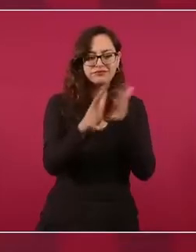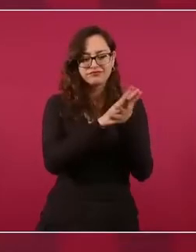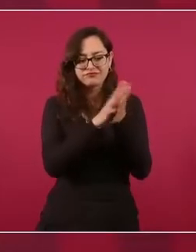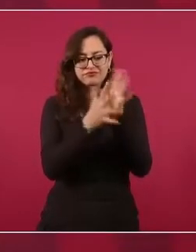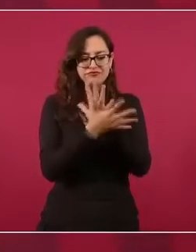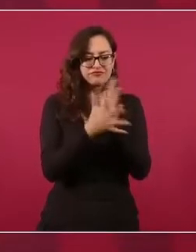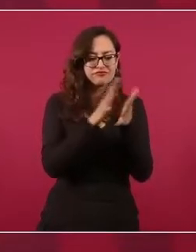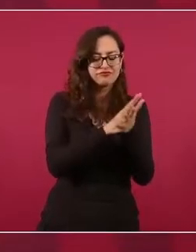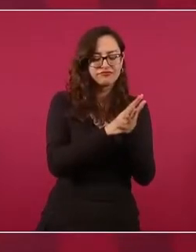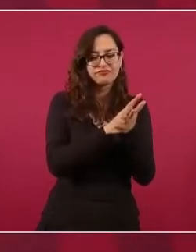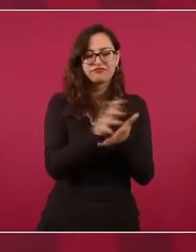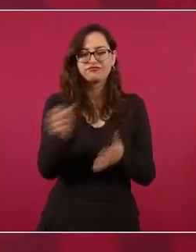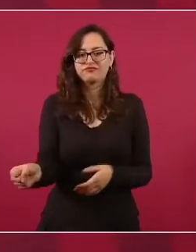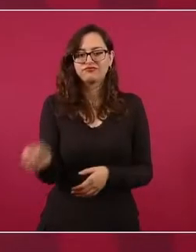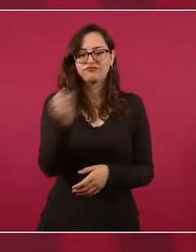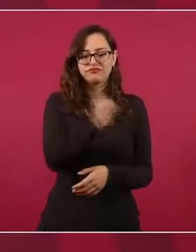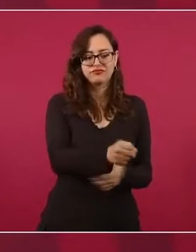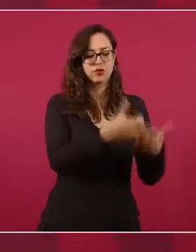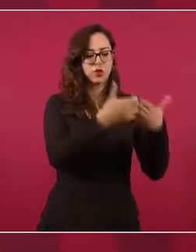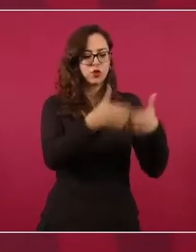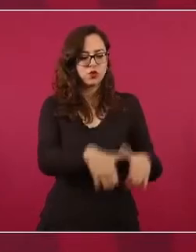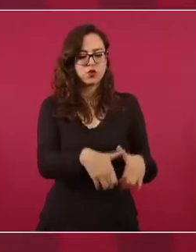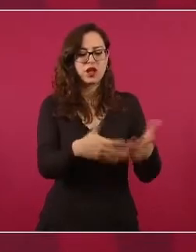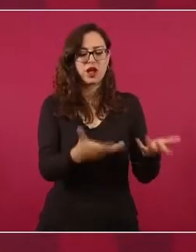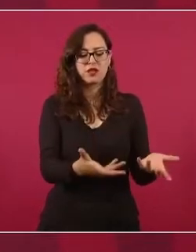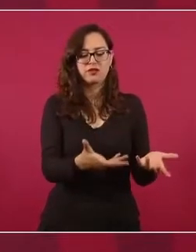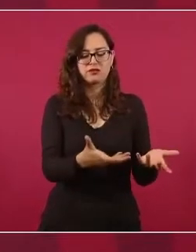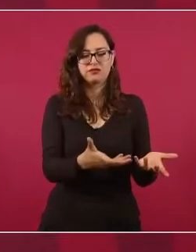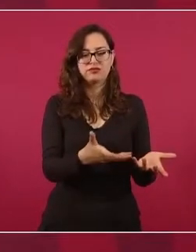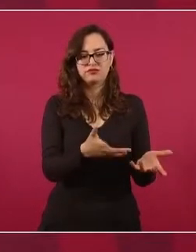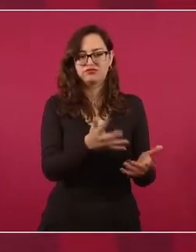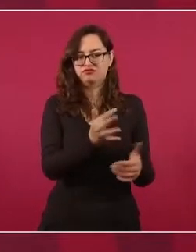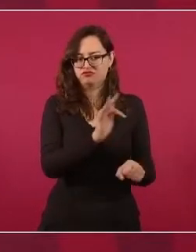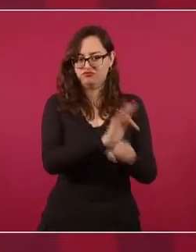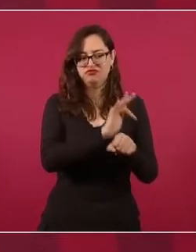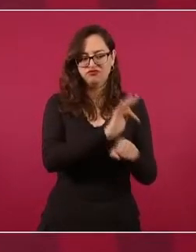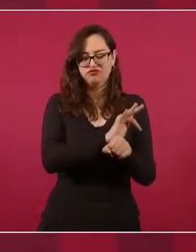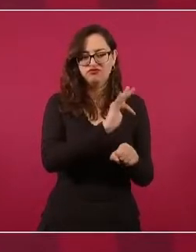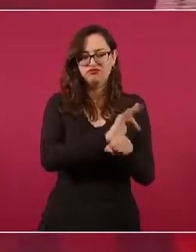imponen al cuñado y él vende su empresa